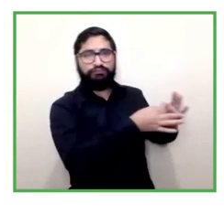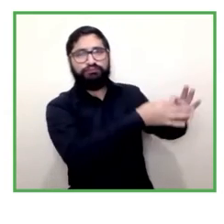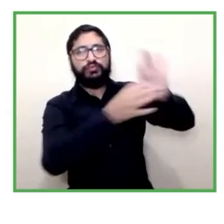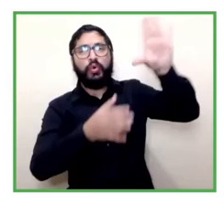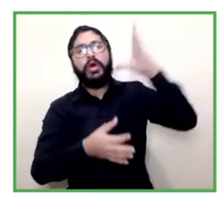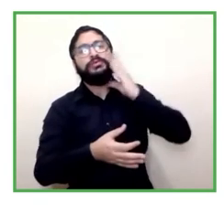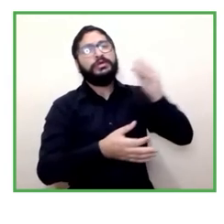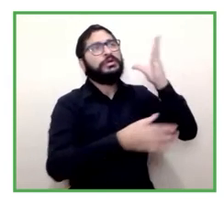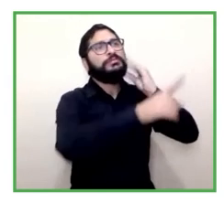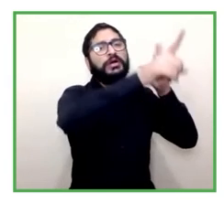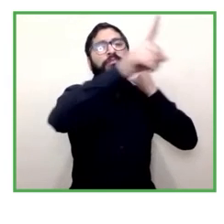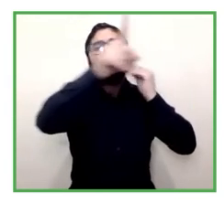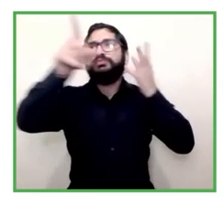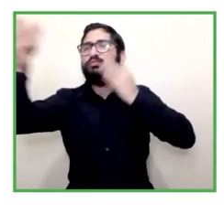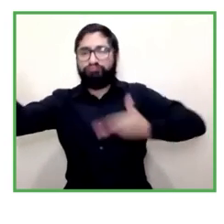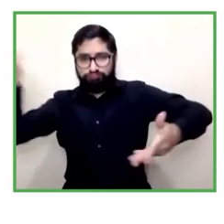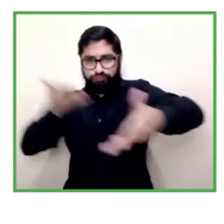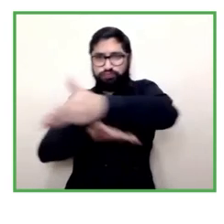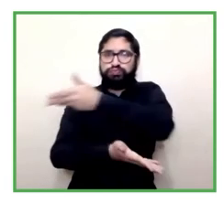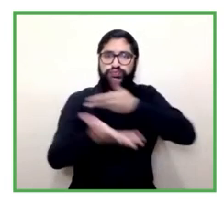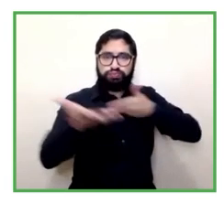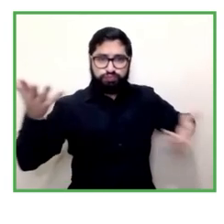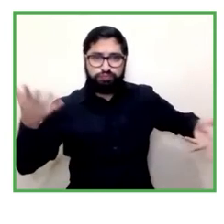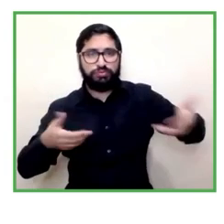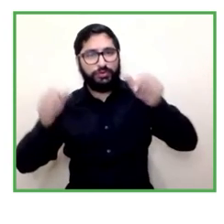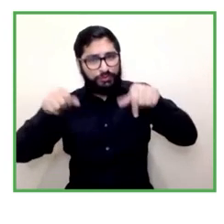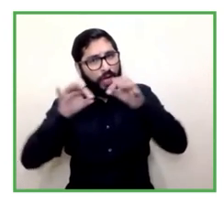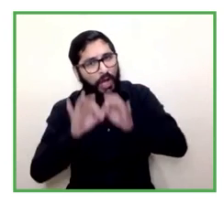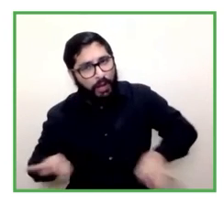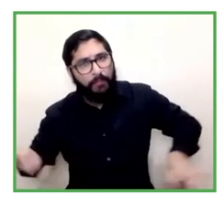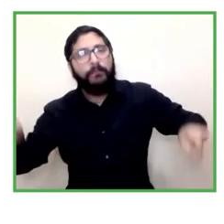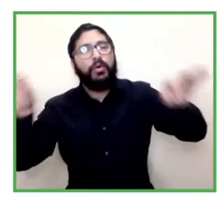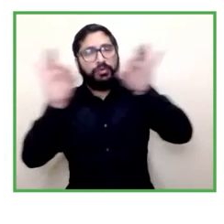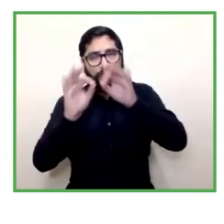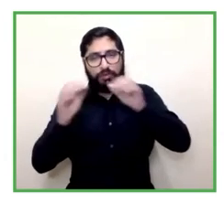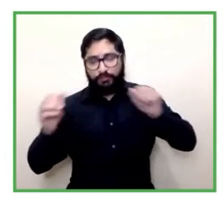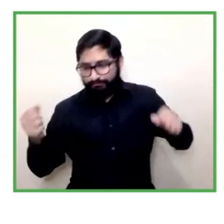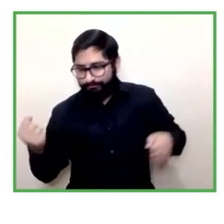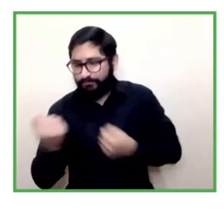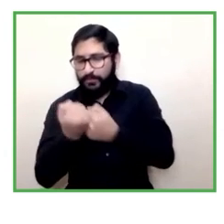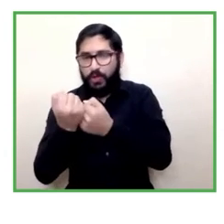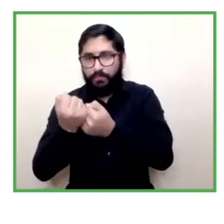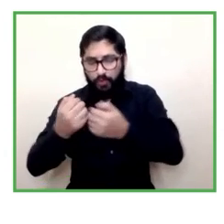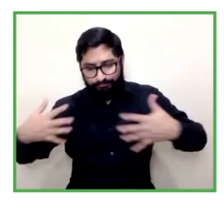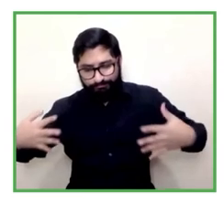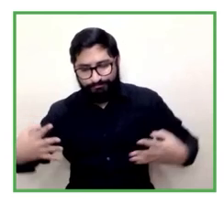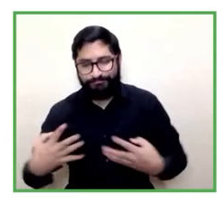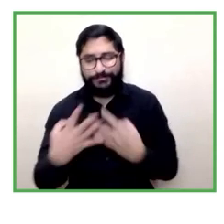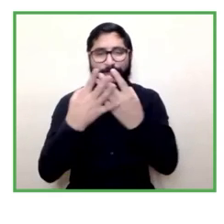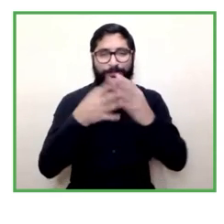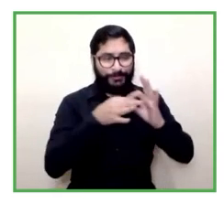es importante apoyar ese tejido social que hoy día se está articulando en pos de la inclusión laboral